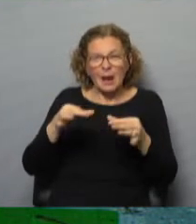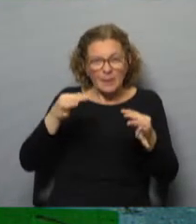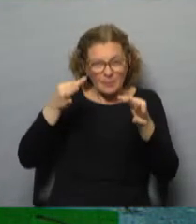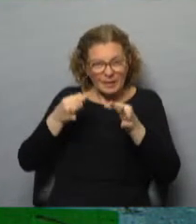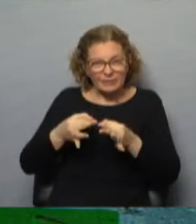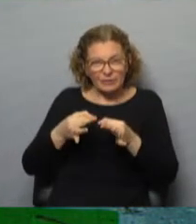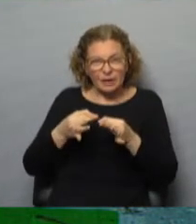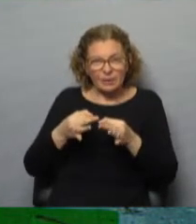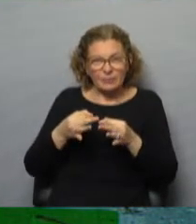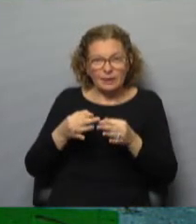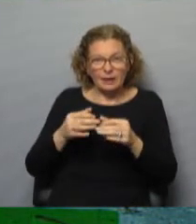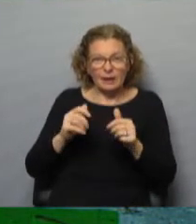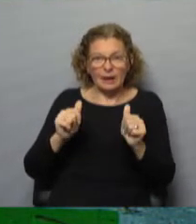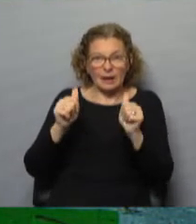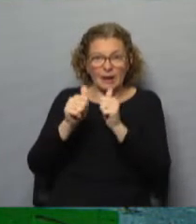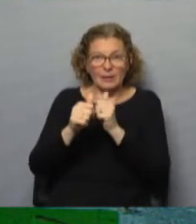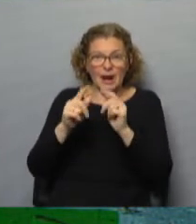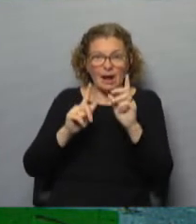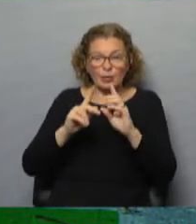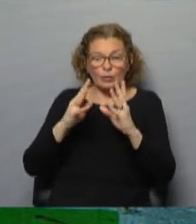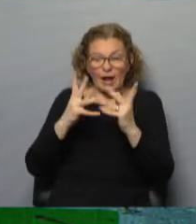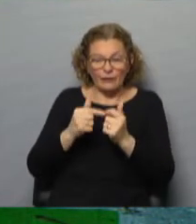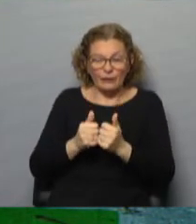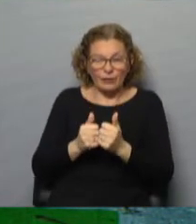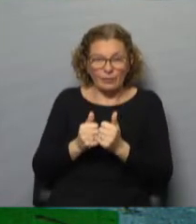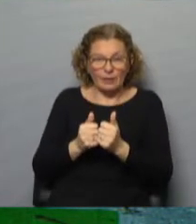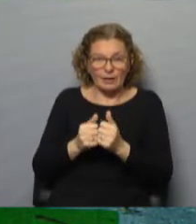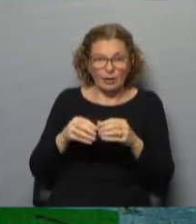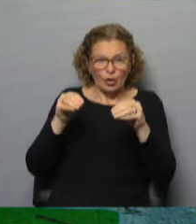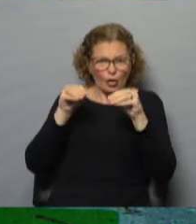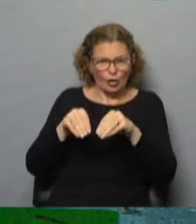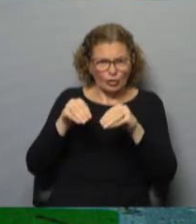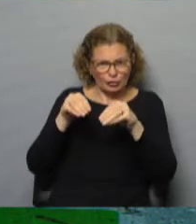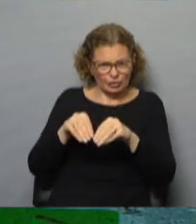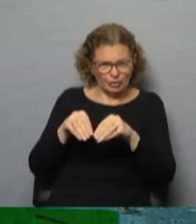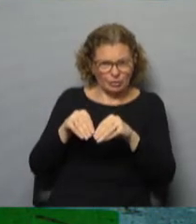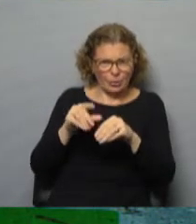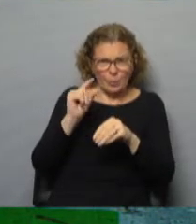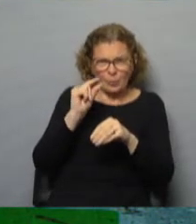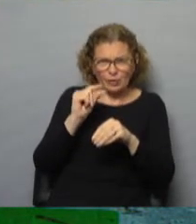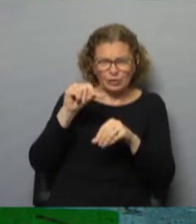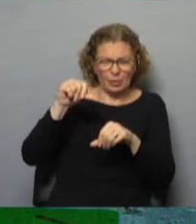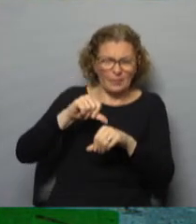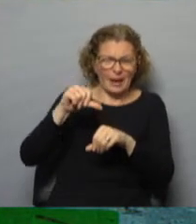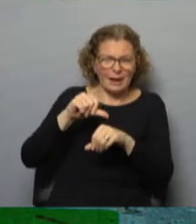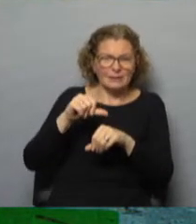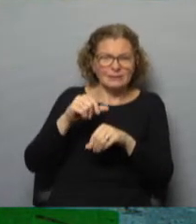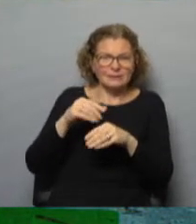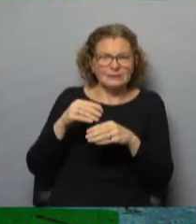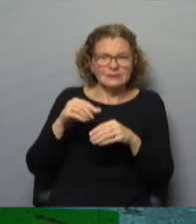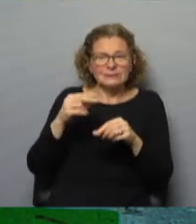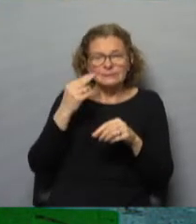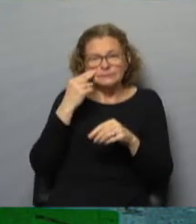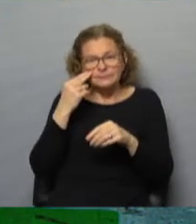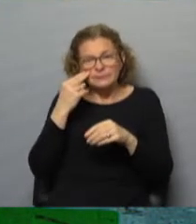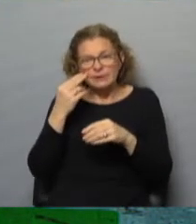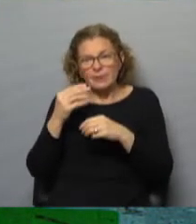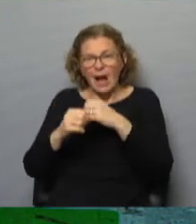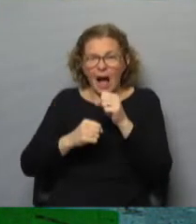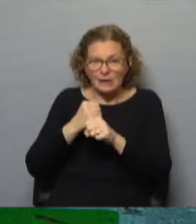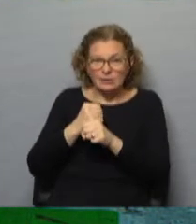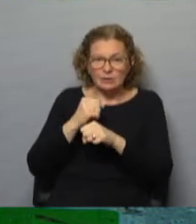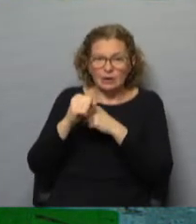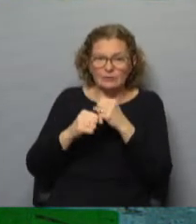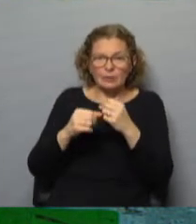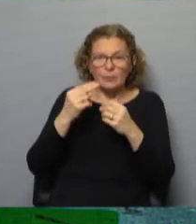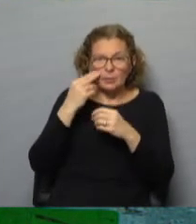reponer algunos mecanismos de los contenedores que una vez que están un poquito utilizados, que empiezan a tener más años, se van